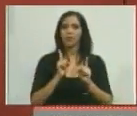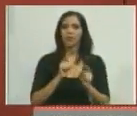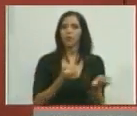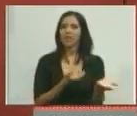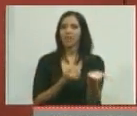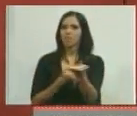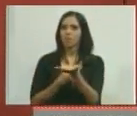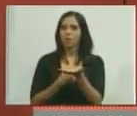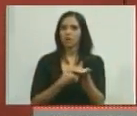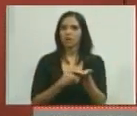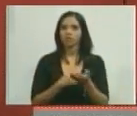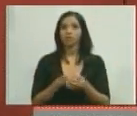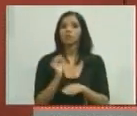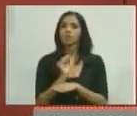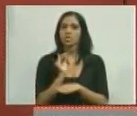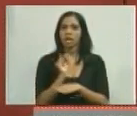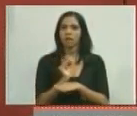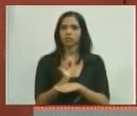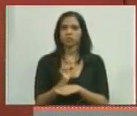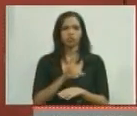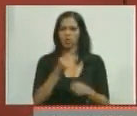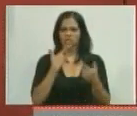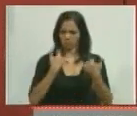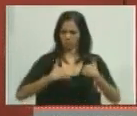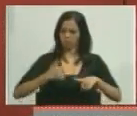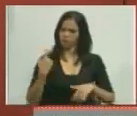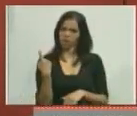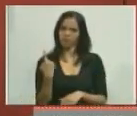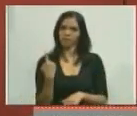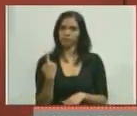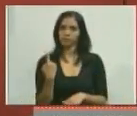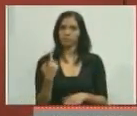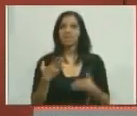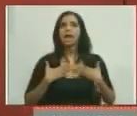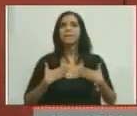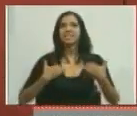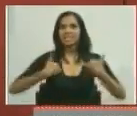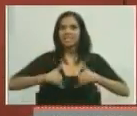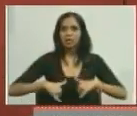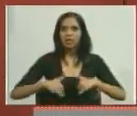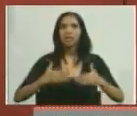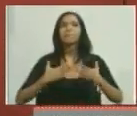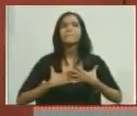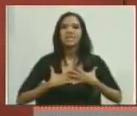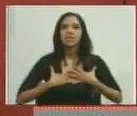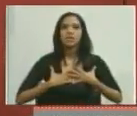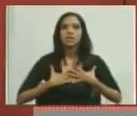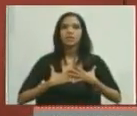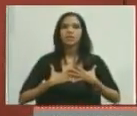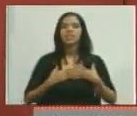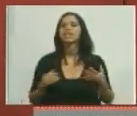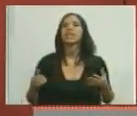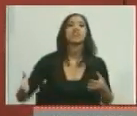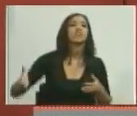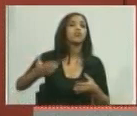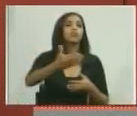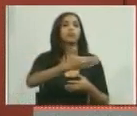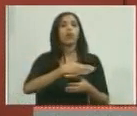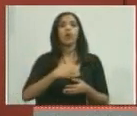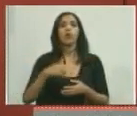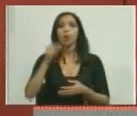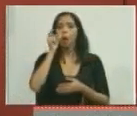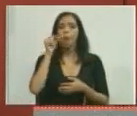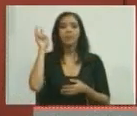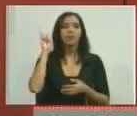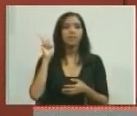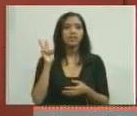limosna. Tengan cuidado. No lo digo por mis hijos nada más. Para mí son hijos míos, los hijos de todos los venezolanos y las venezolanas, pero